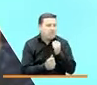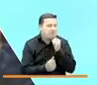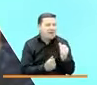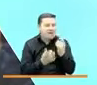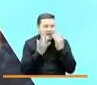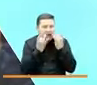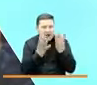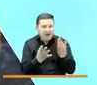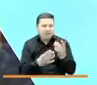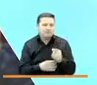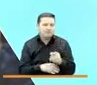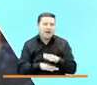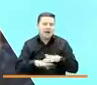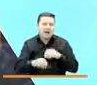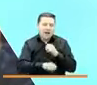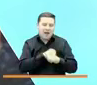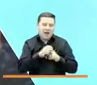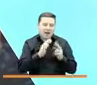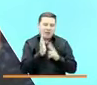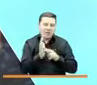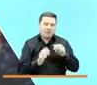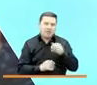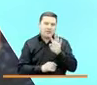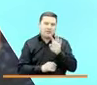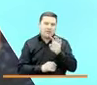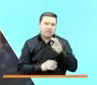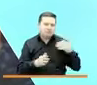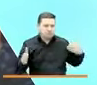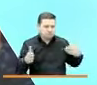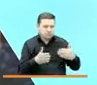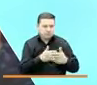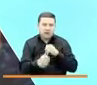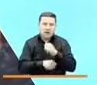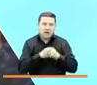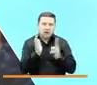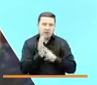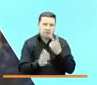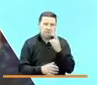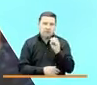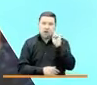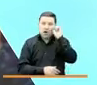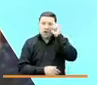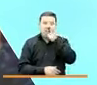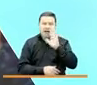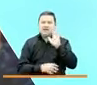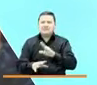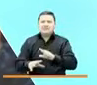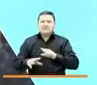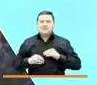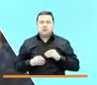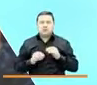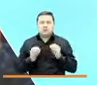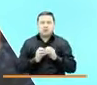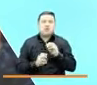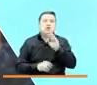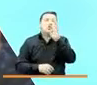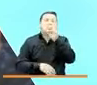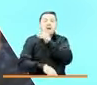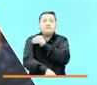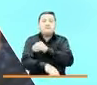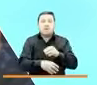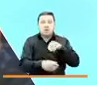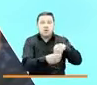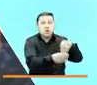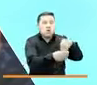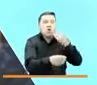Todo con respecto al año 2019. Durante el año 2020, gobierno nacional llegó a más de 8 millones de hogares